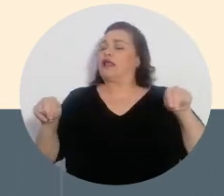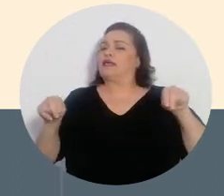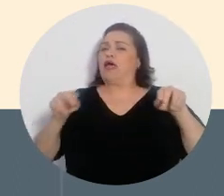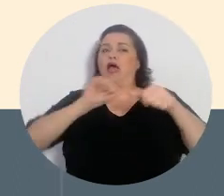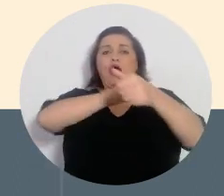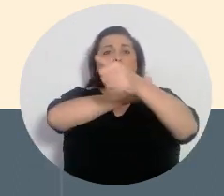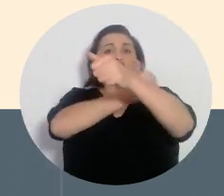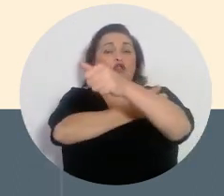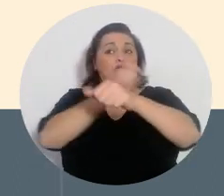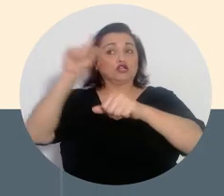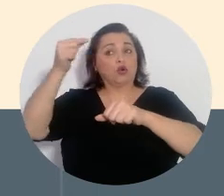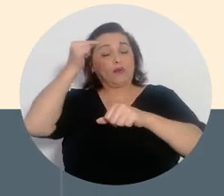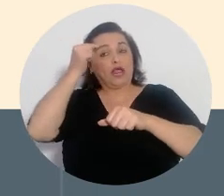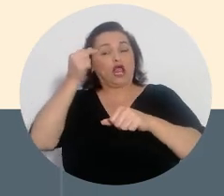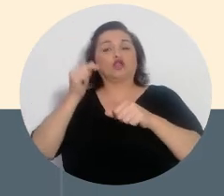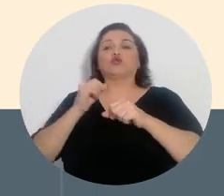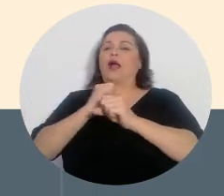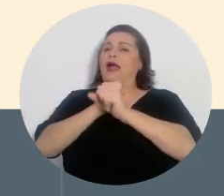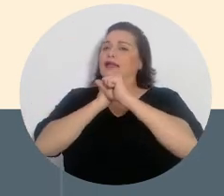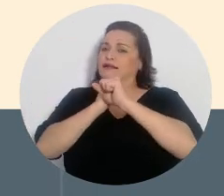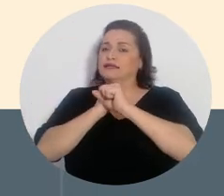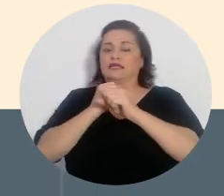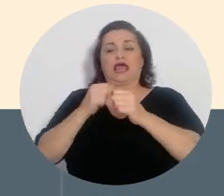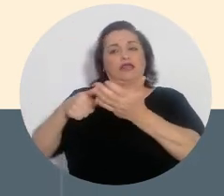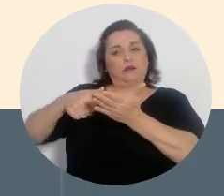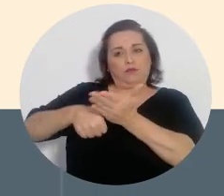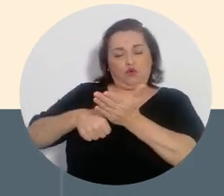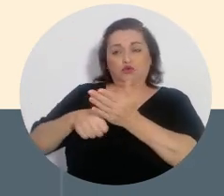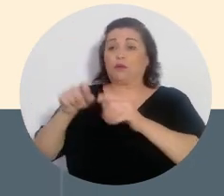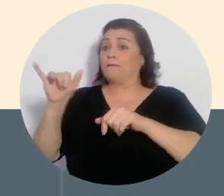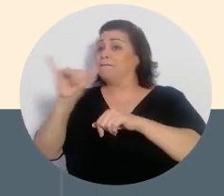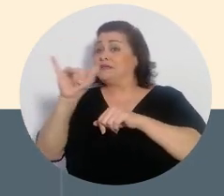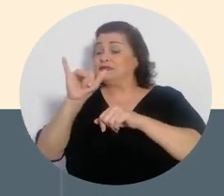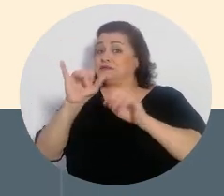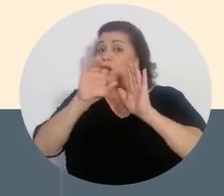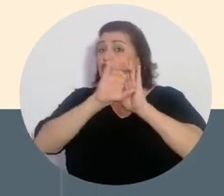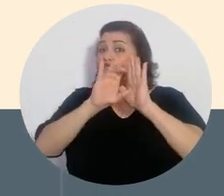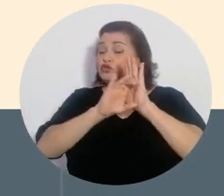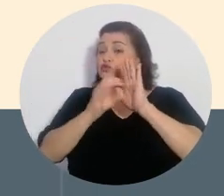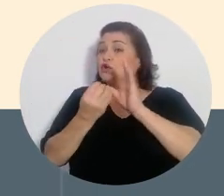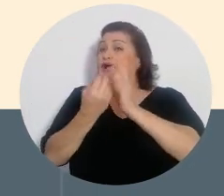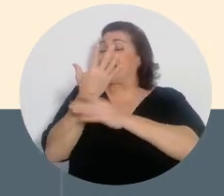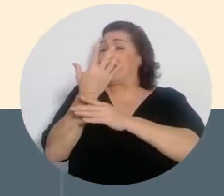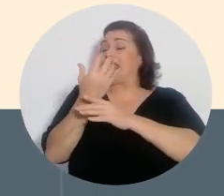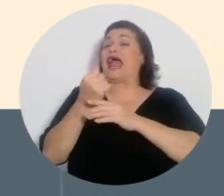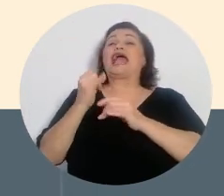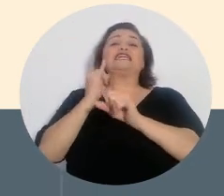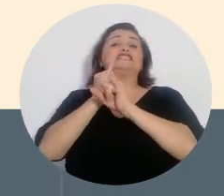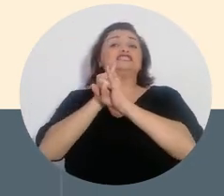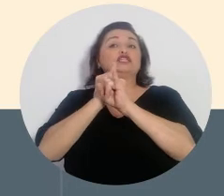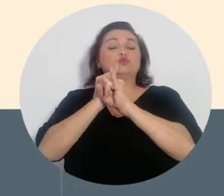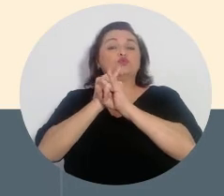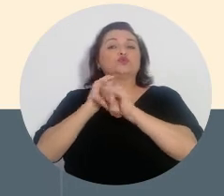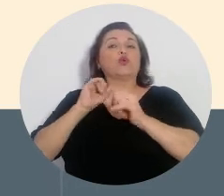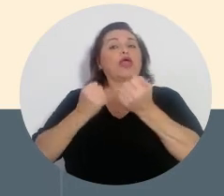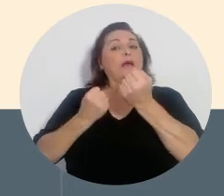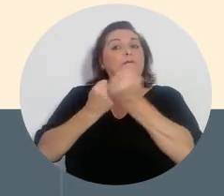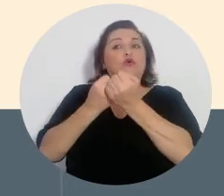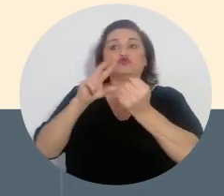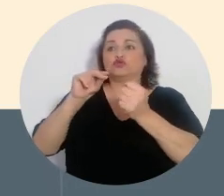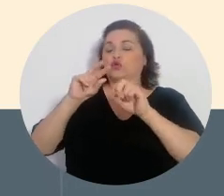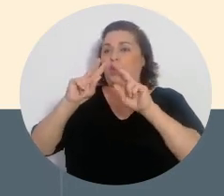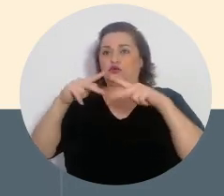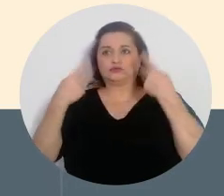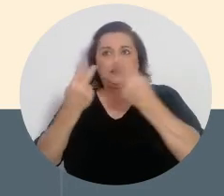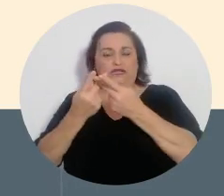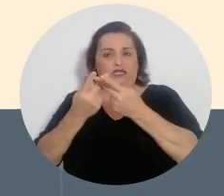autoridades de gobierno como una garantía del sufragio. Pero también la propia Constitución crea el Instituto de la Beligerancia Política, porque señala como una